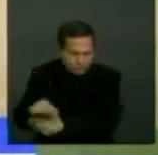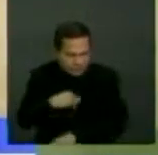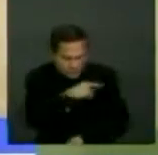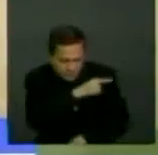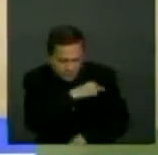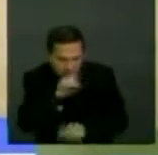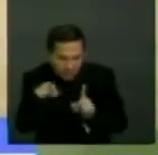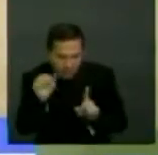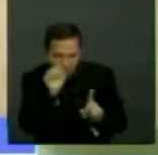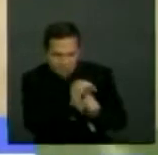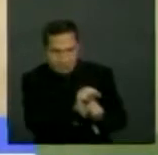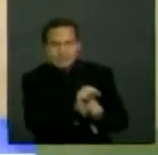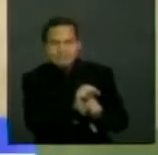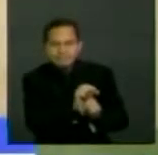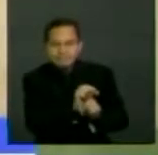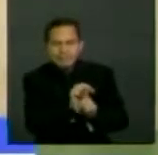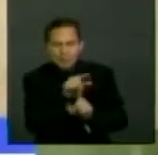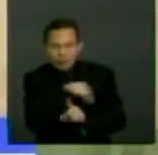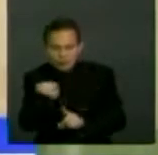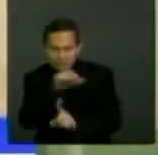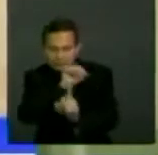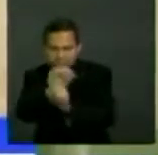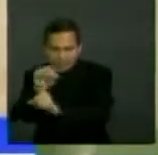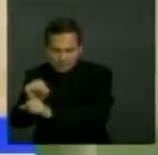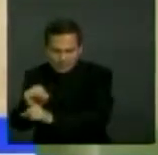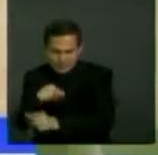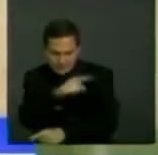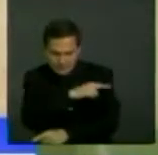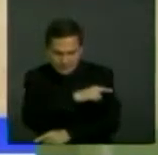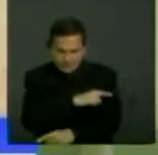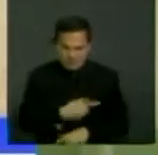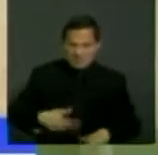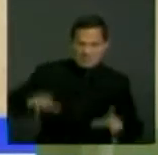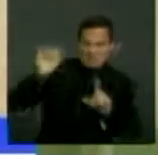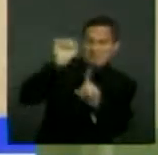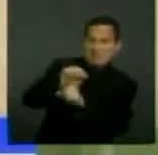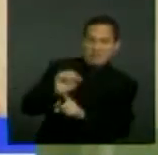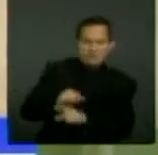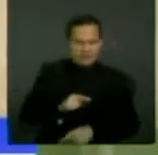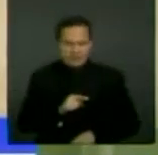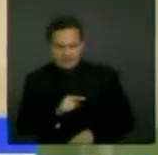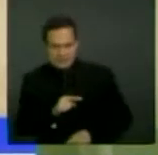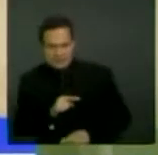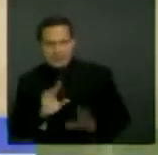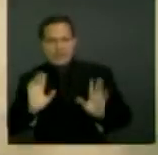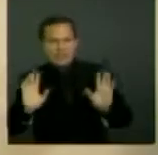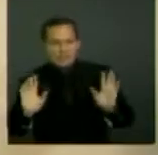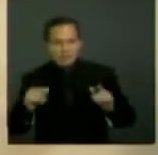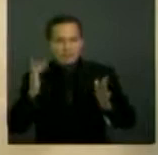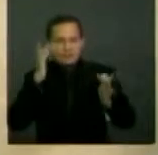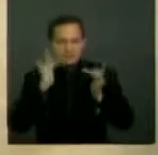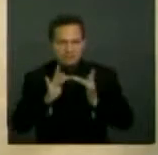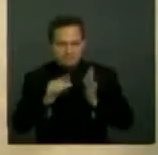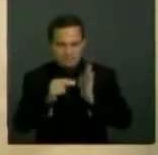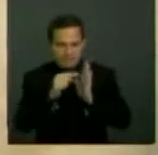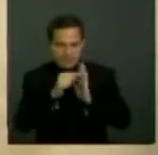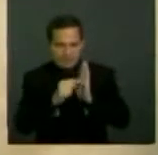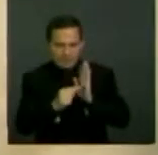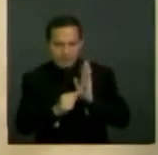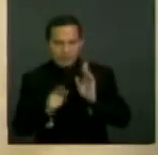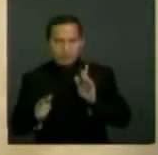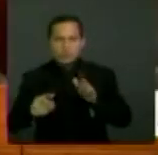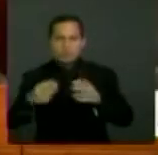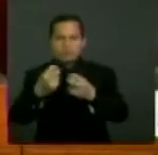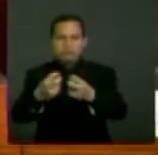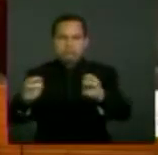en el caso específico, sí se cumplen los requisitos que ha puesto la Corte para una omisión